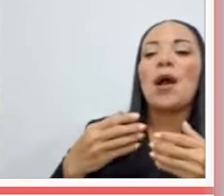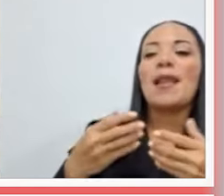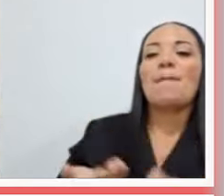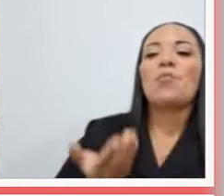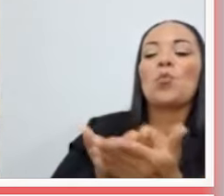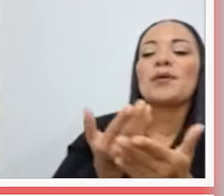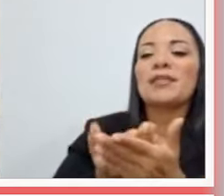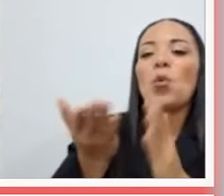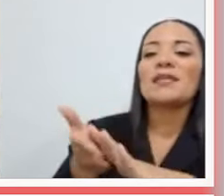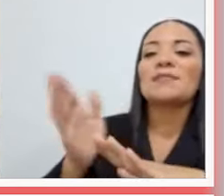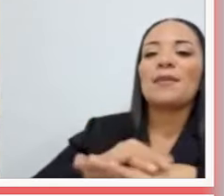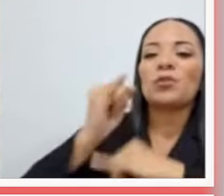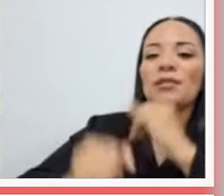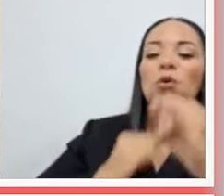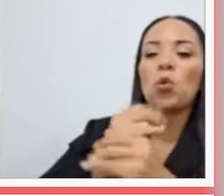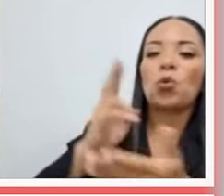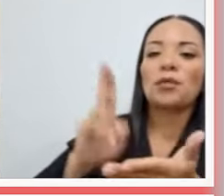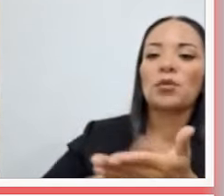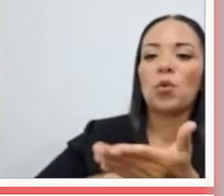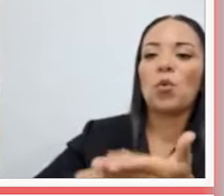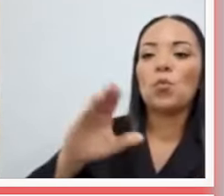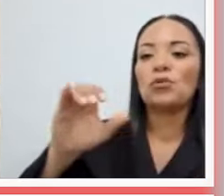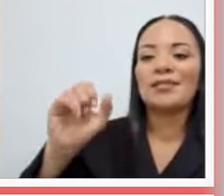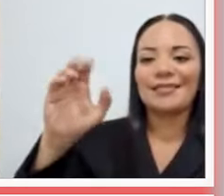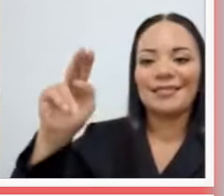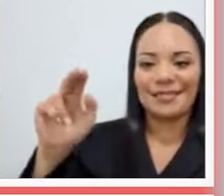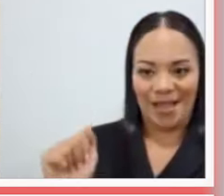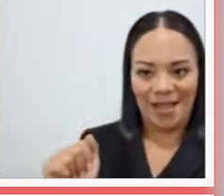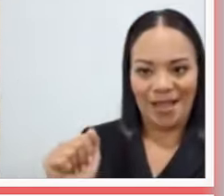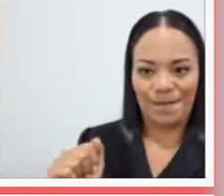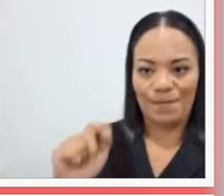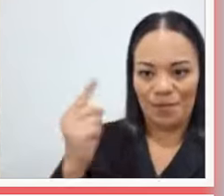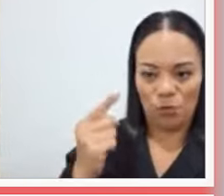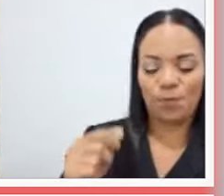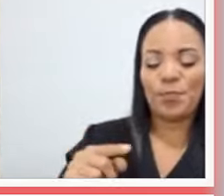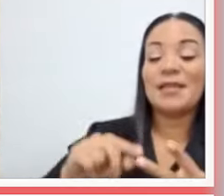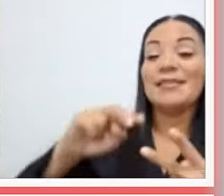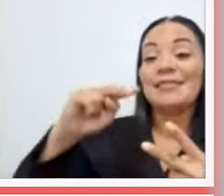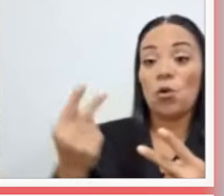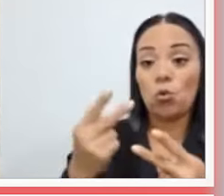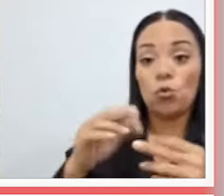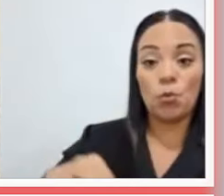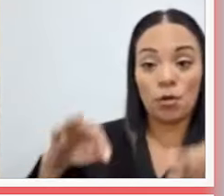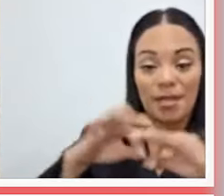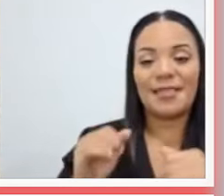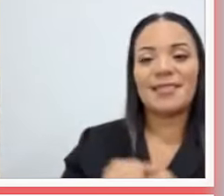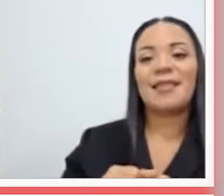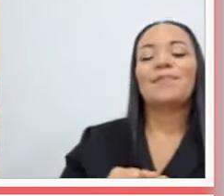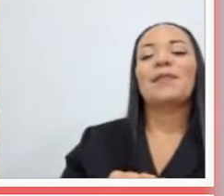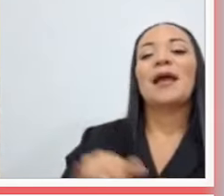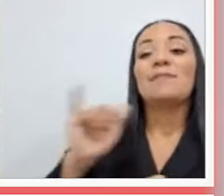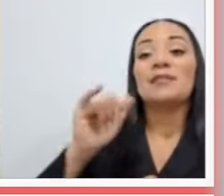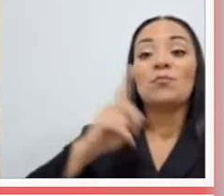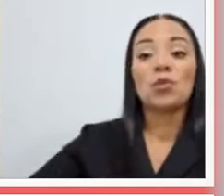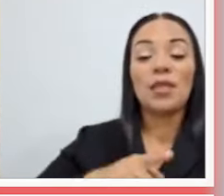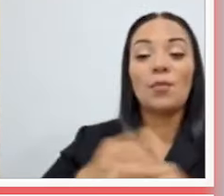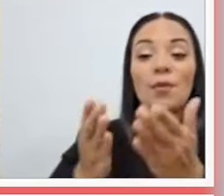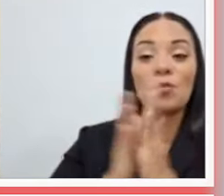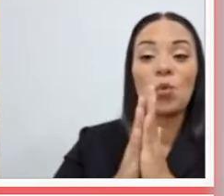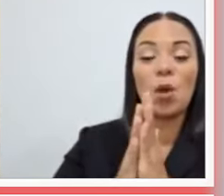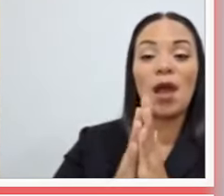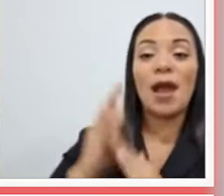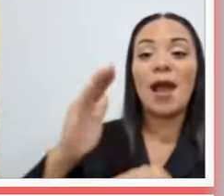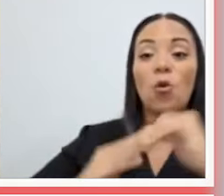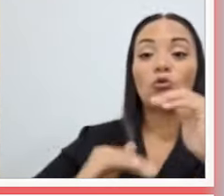internacional contratado por Cosesna. Uno, y dos, importante, al mismo tiempo se le está pidiendo a Constructora